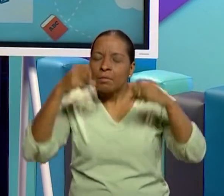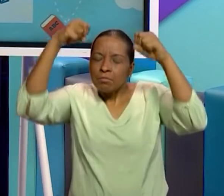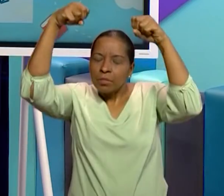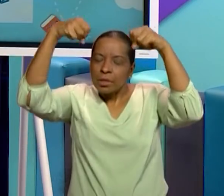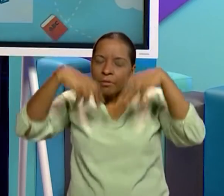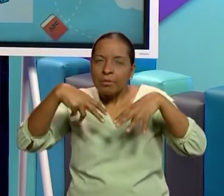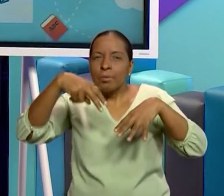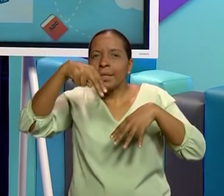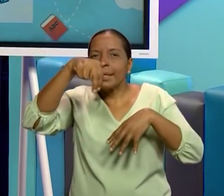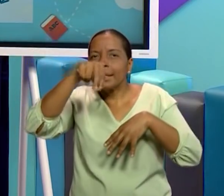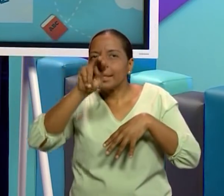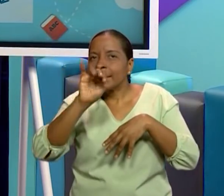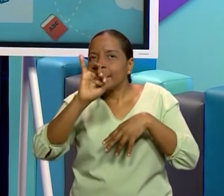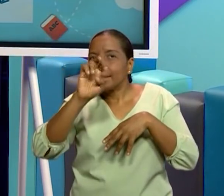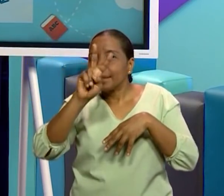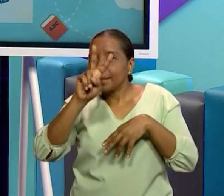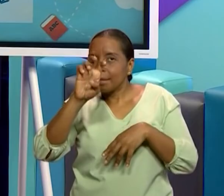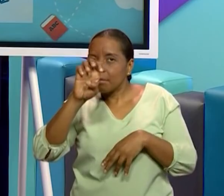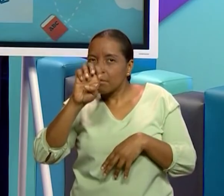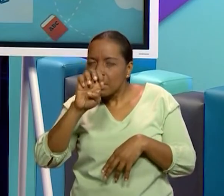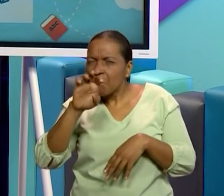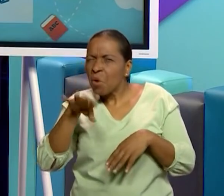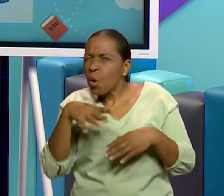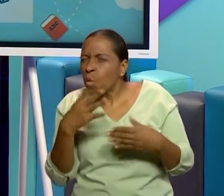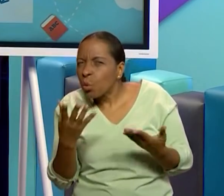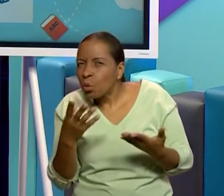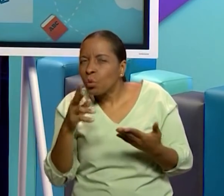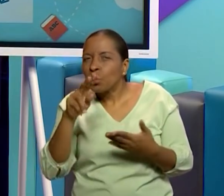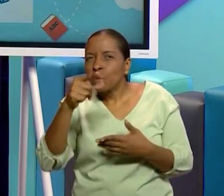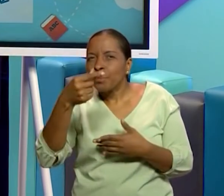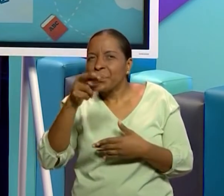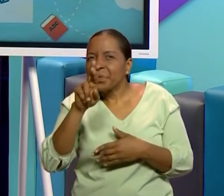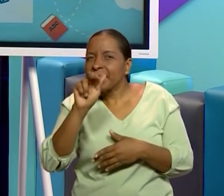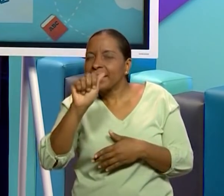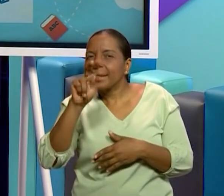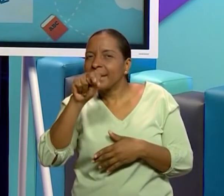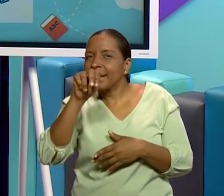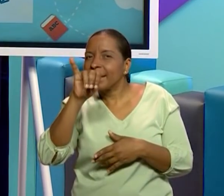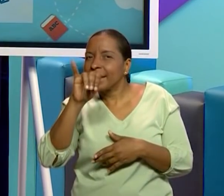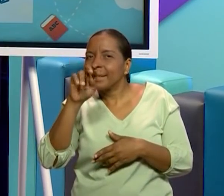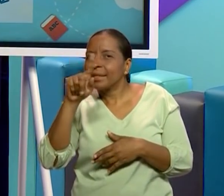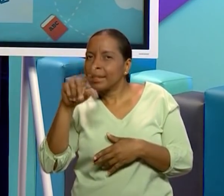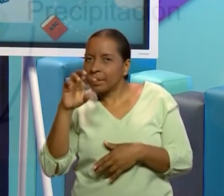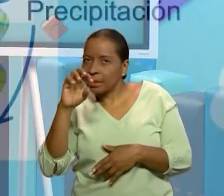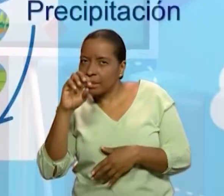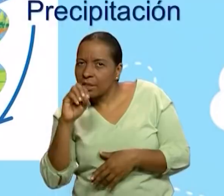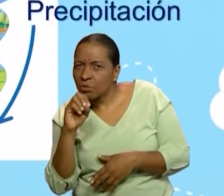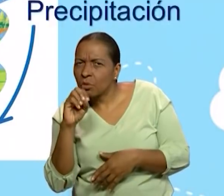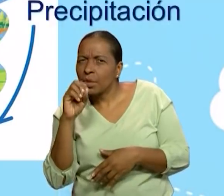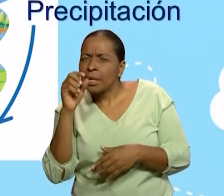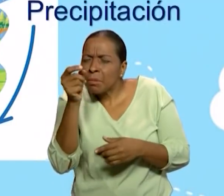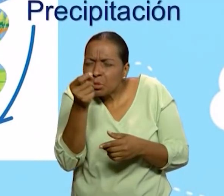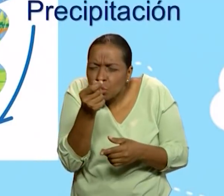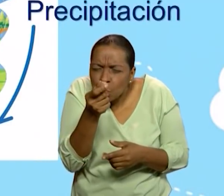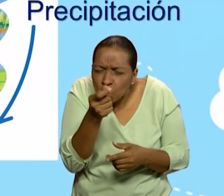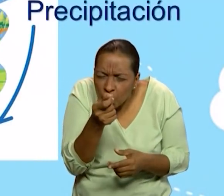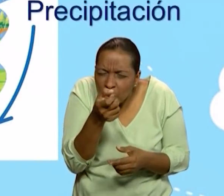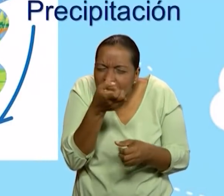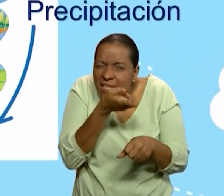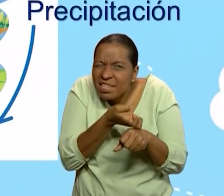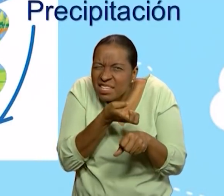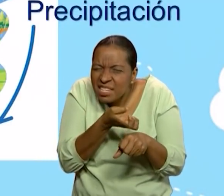nieve o granizo. Cuando el agua vuelve entonces a la superficie terrestre, circula